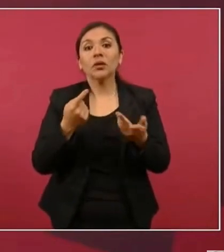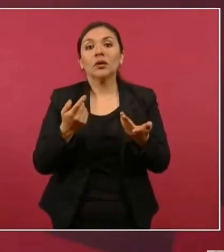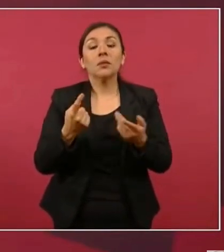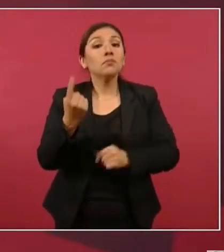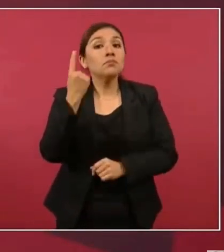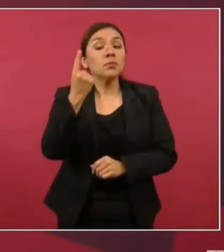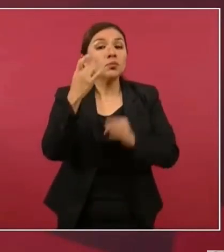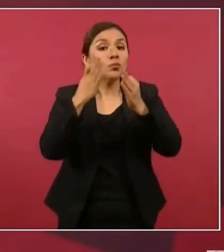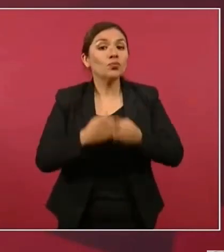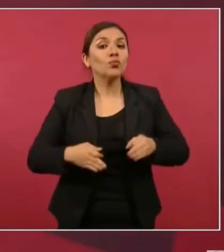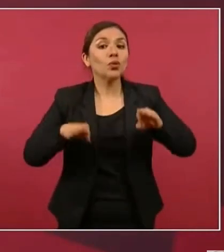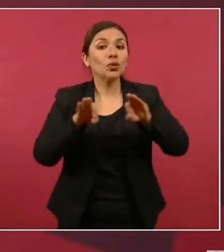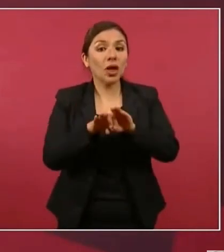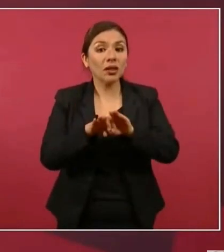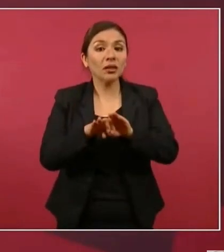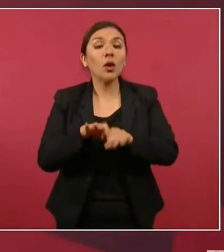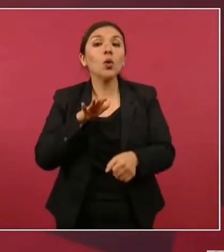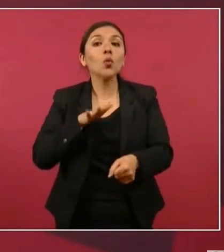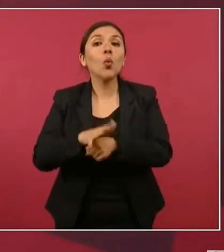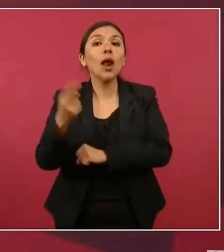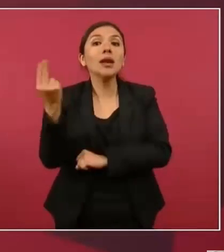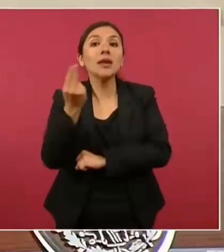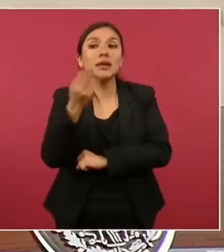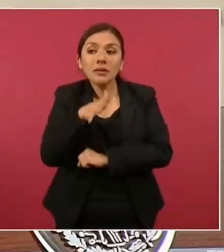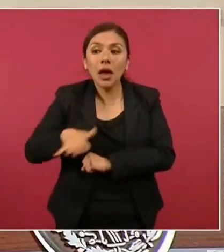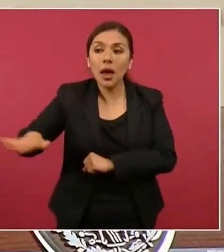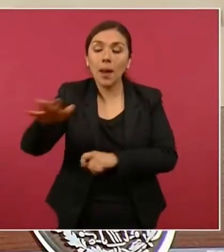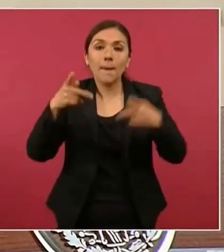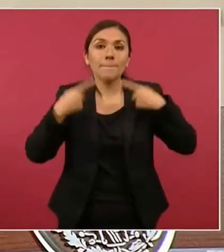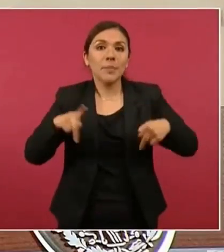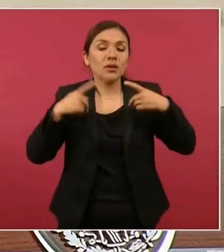primero, la necesidad de la gente,